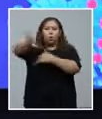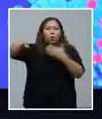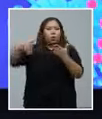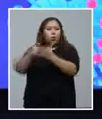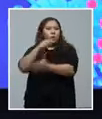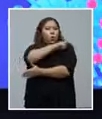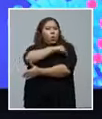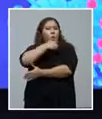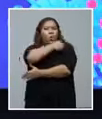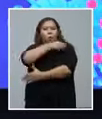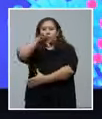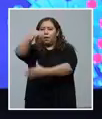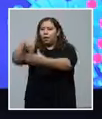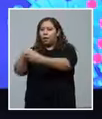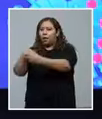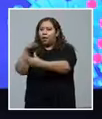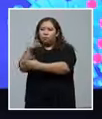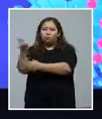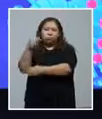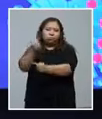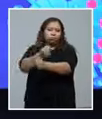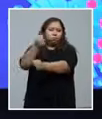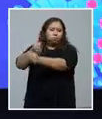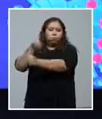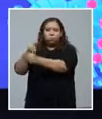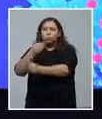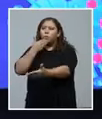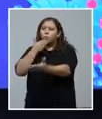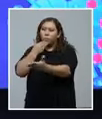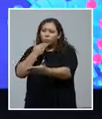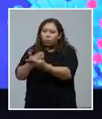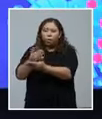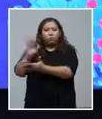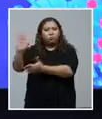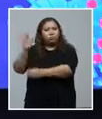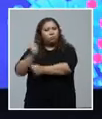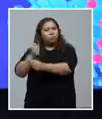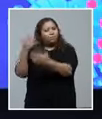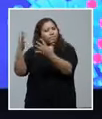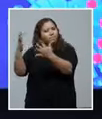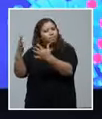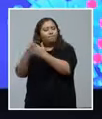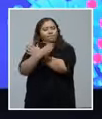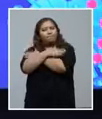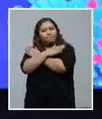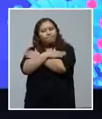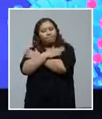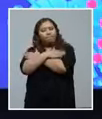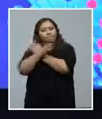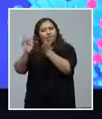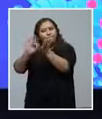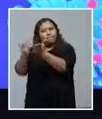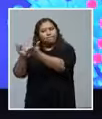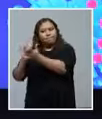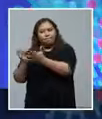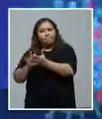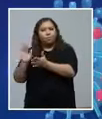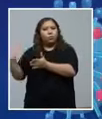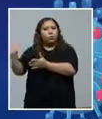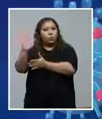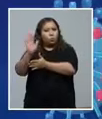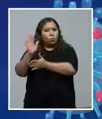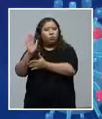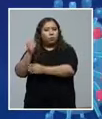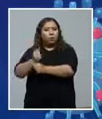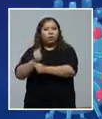hospitales, que es un reconocimiento que gracias a todo este esfuerzo, estas personas, estas 16 personas se han recuperado. ¿De